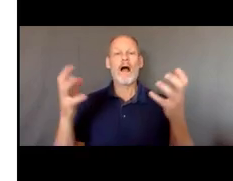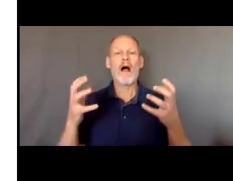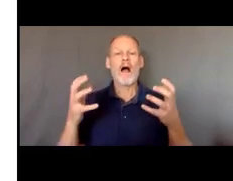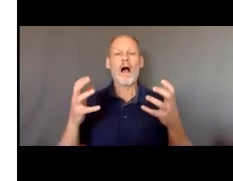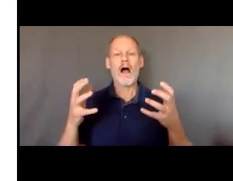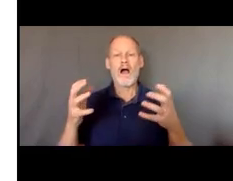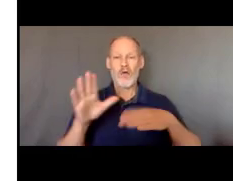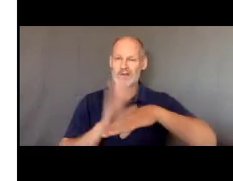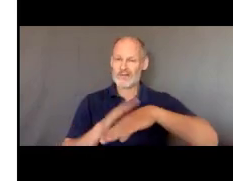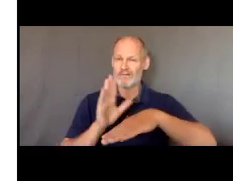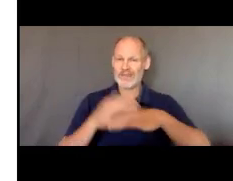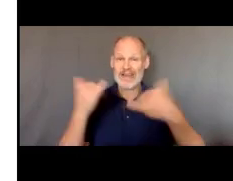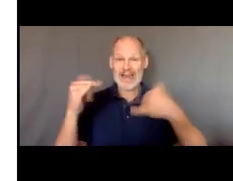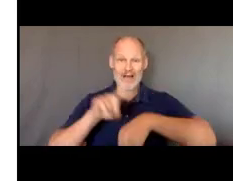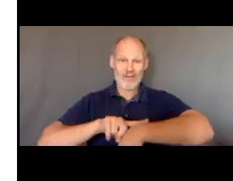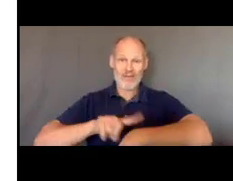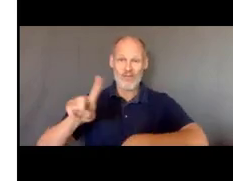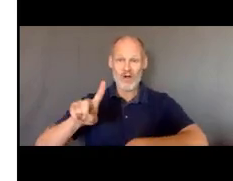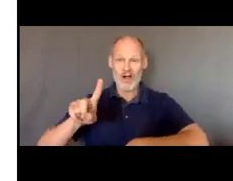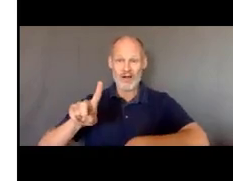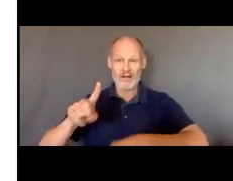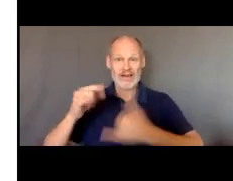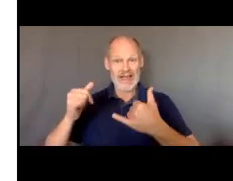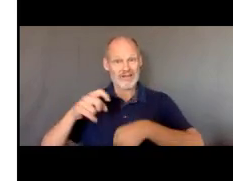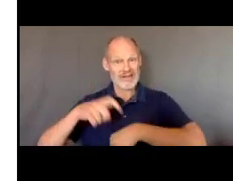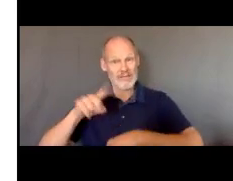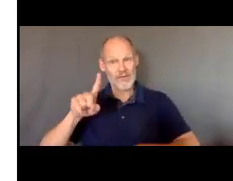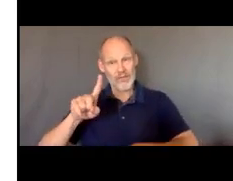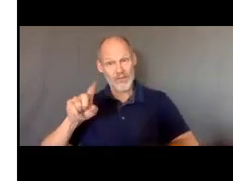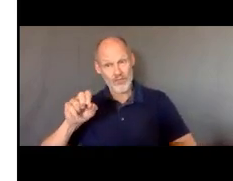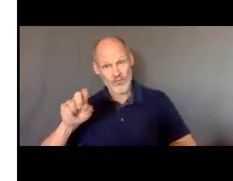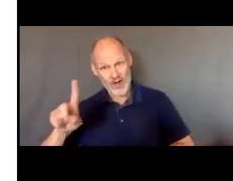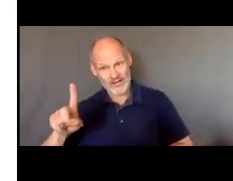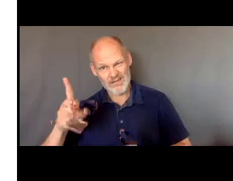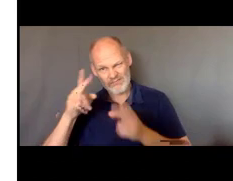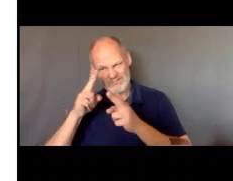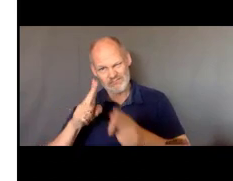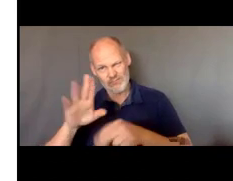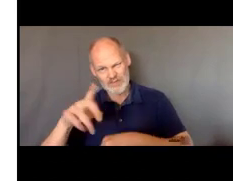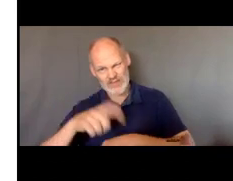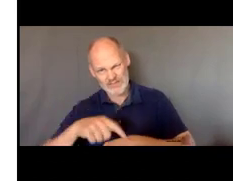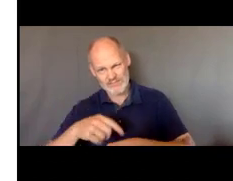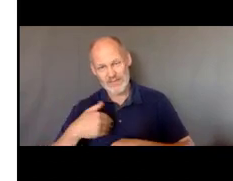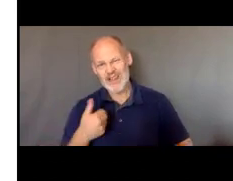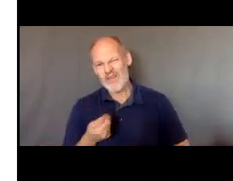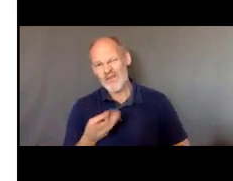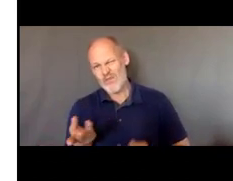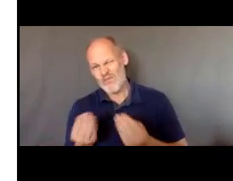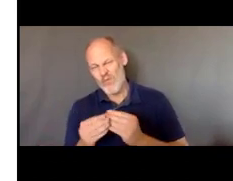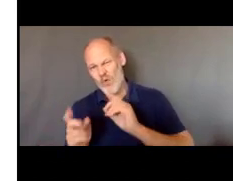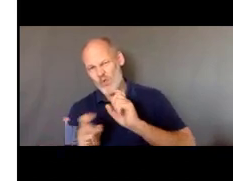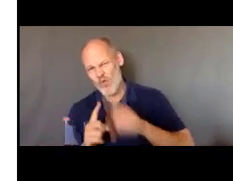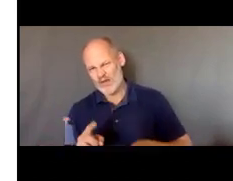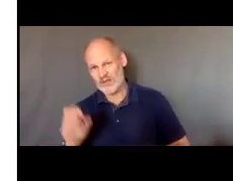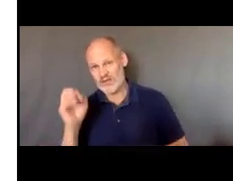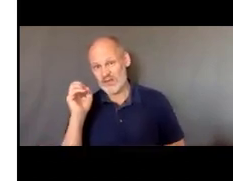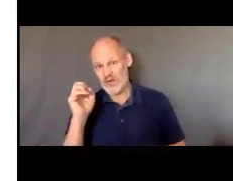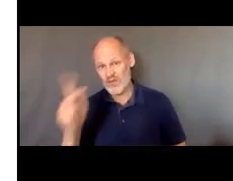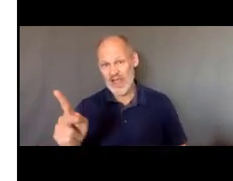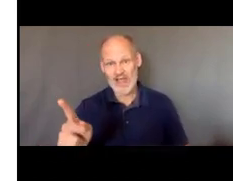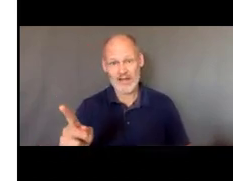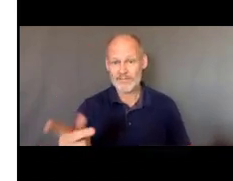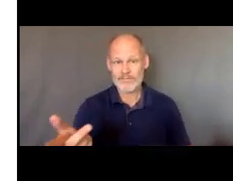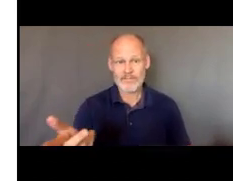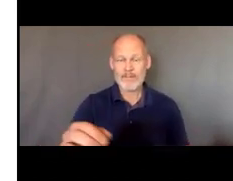son a una de la tarde una de la tarde y quiero honrar el tiempo de todos nos quedan unas preguntitas más y todos